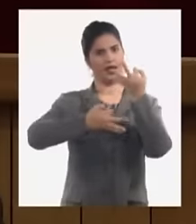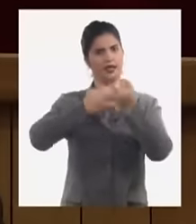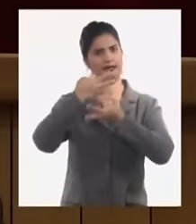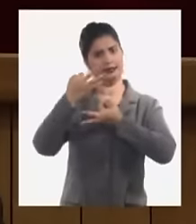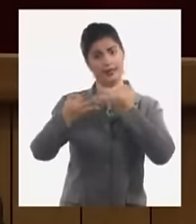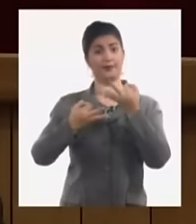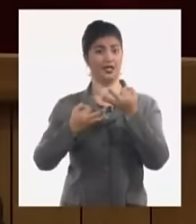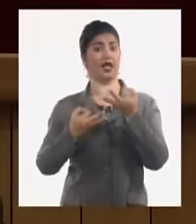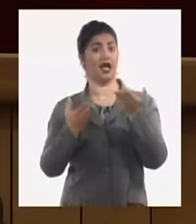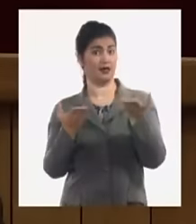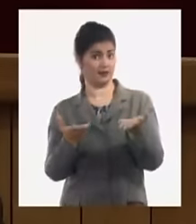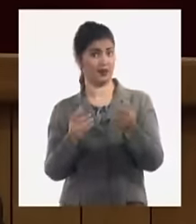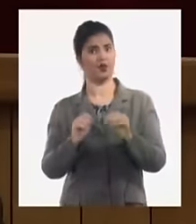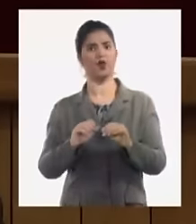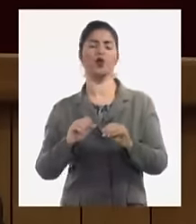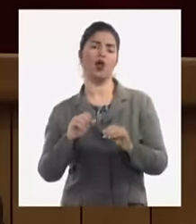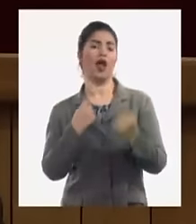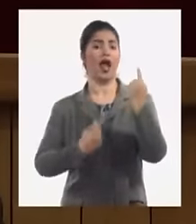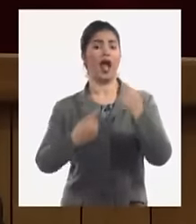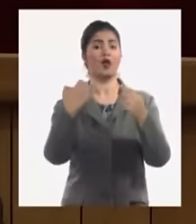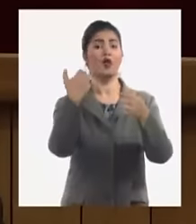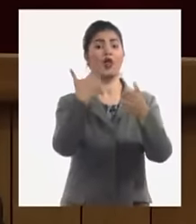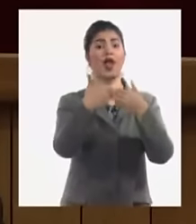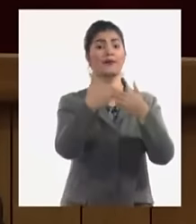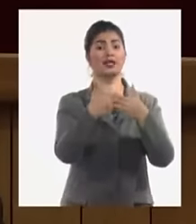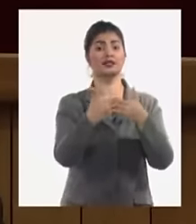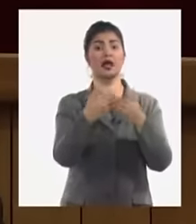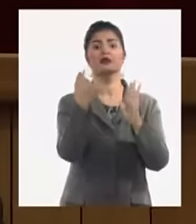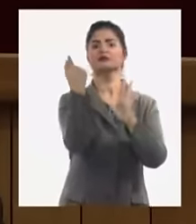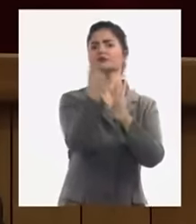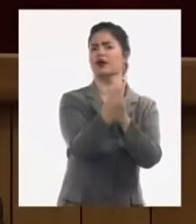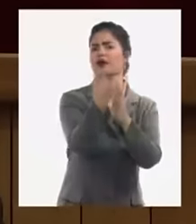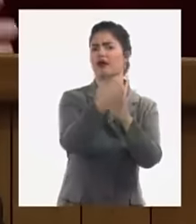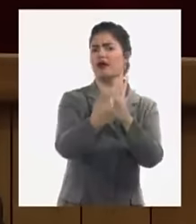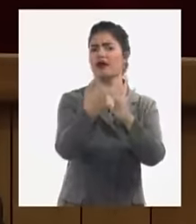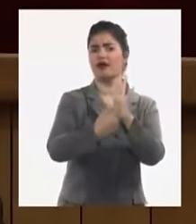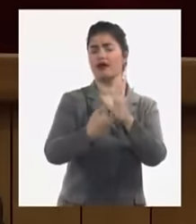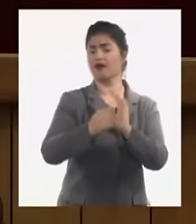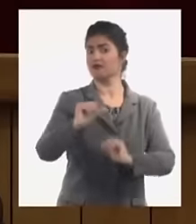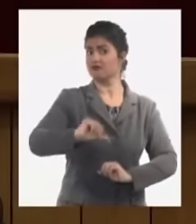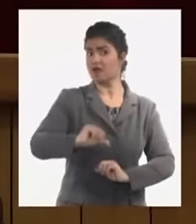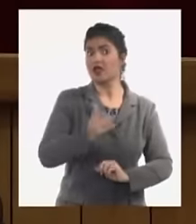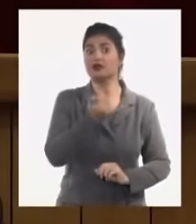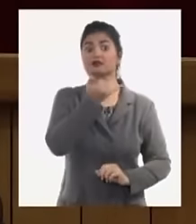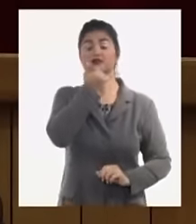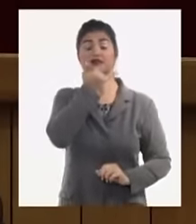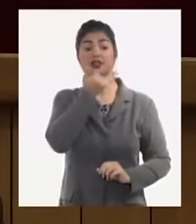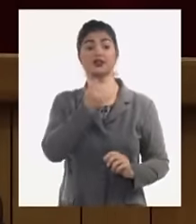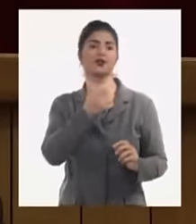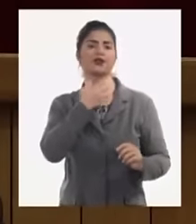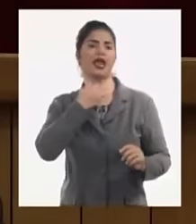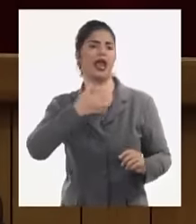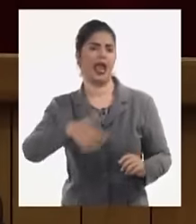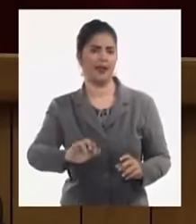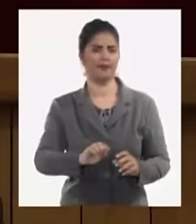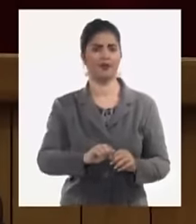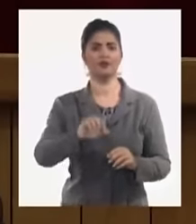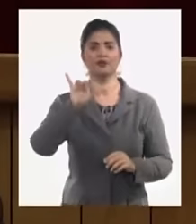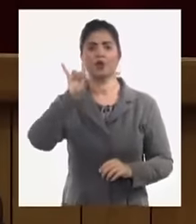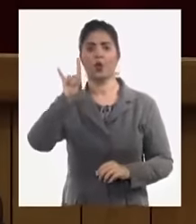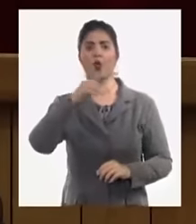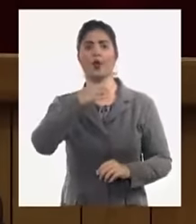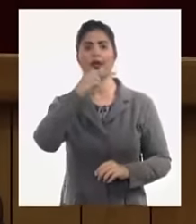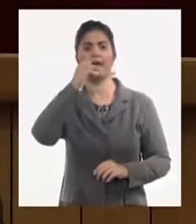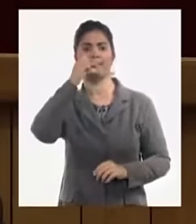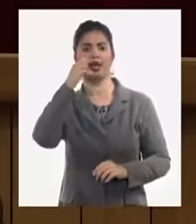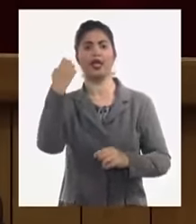corregir lo que todavía nos queda a pesar de las decisiones tomadas donde tenemos UEB que son muy productivas que